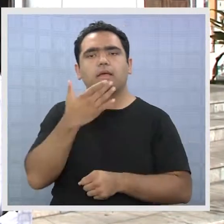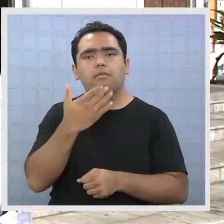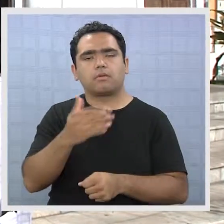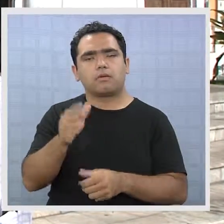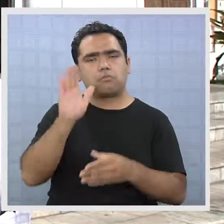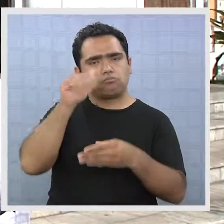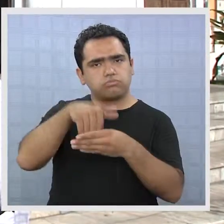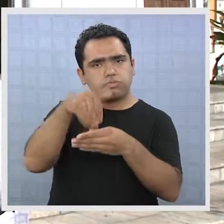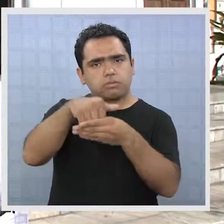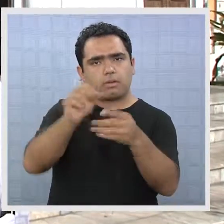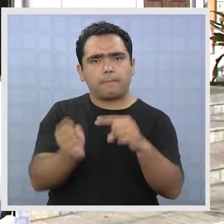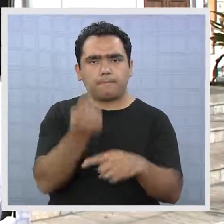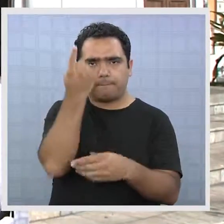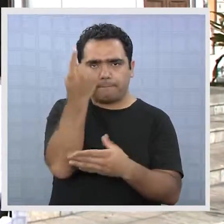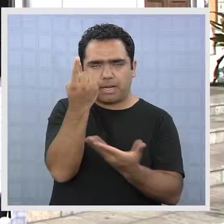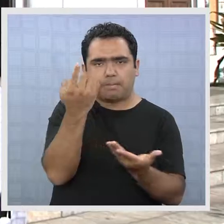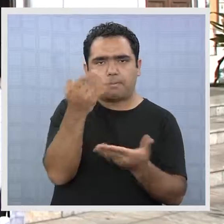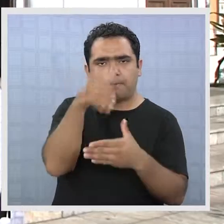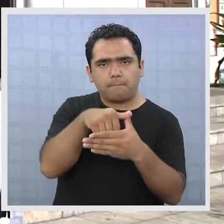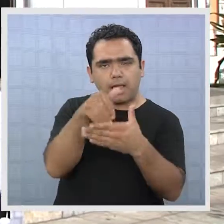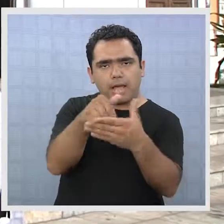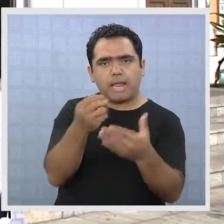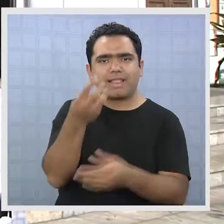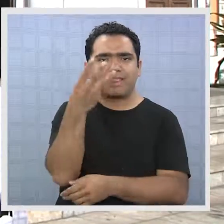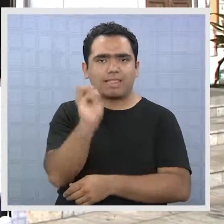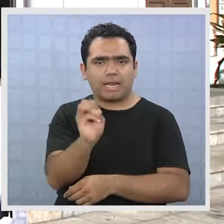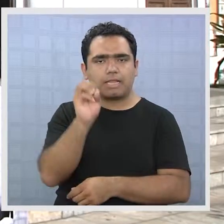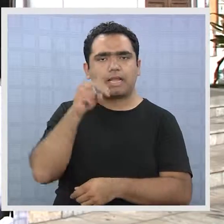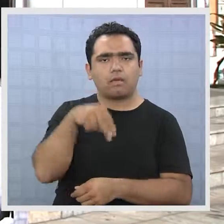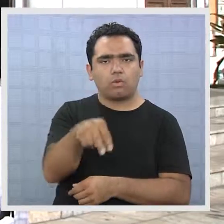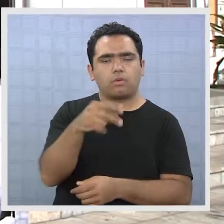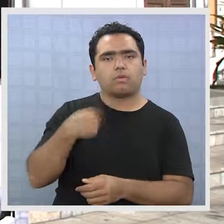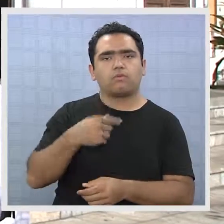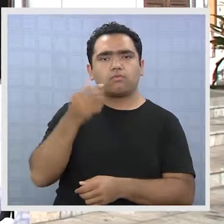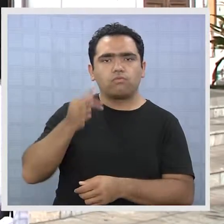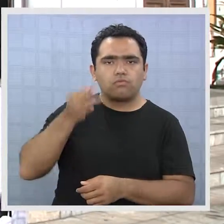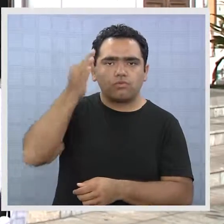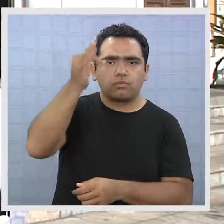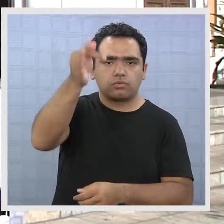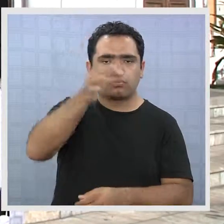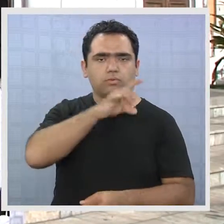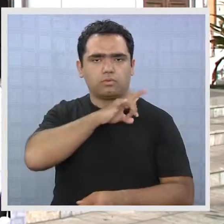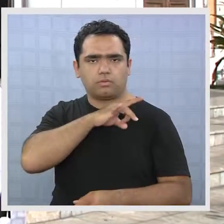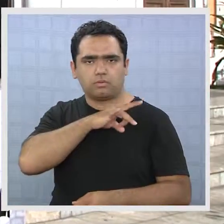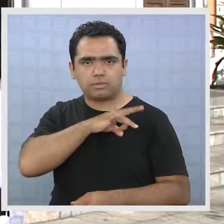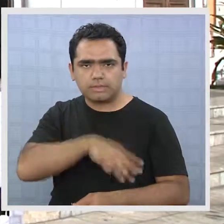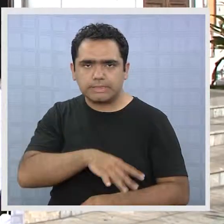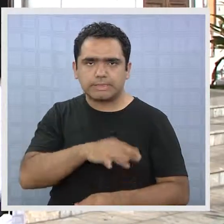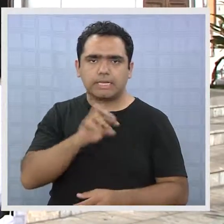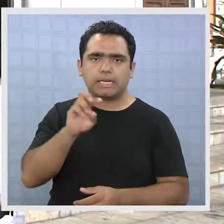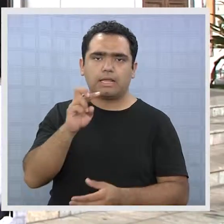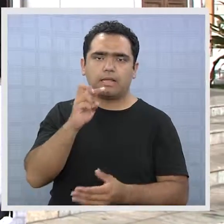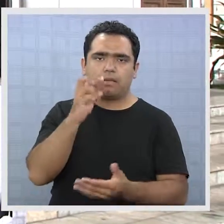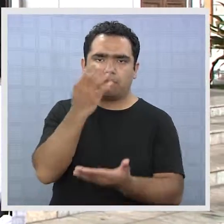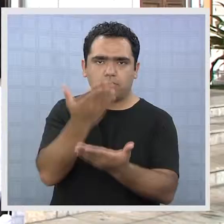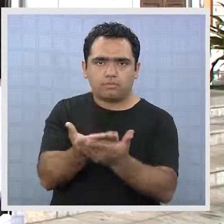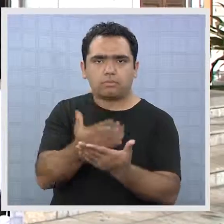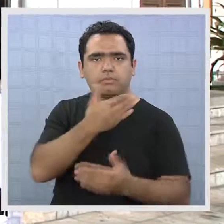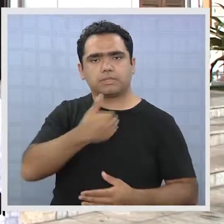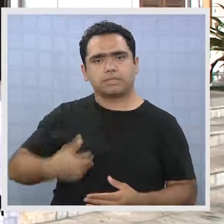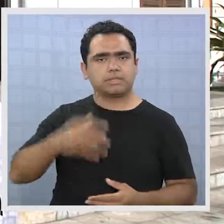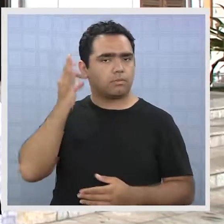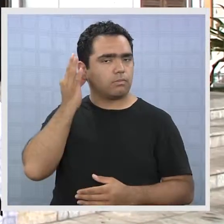depositar su voto en las primarias del 30 de junio, con la futura presidenta de Chile, la señora Michel Bachelet.